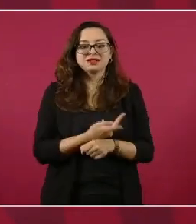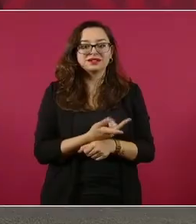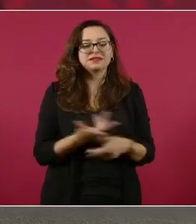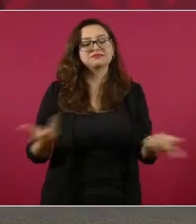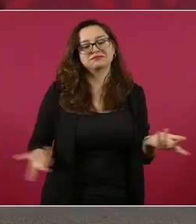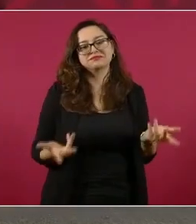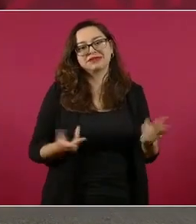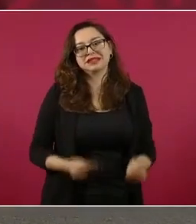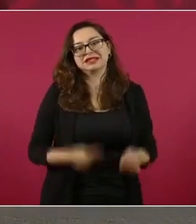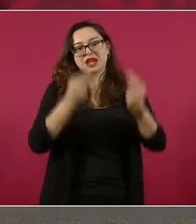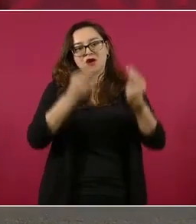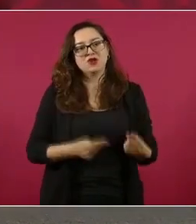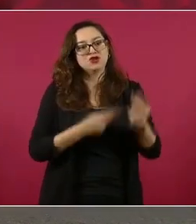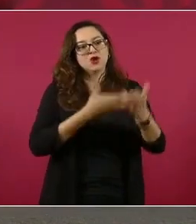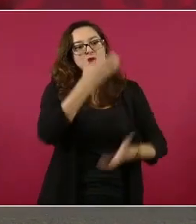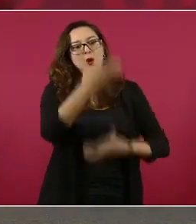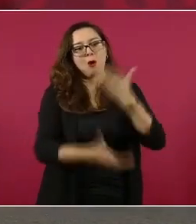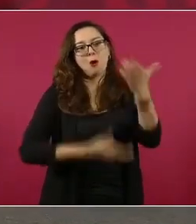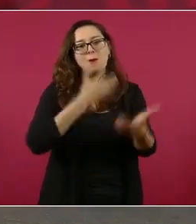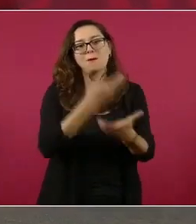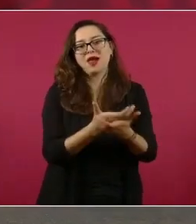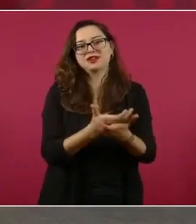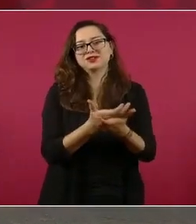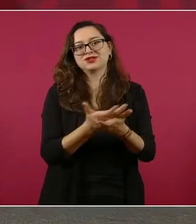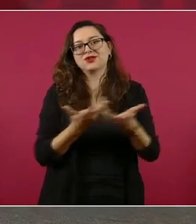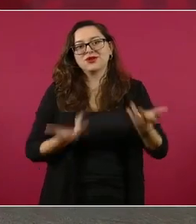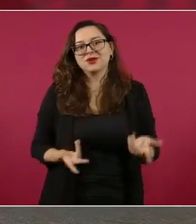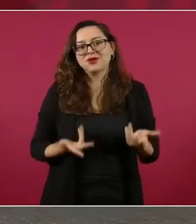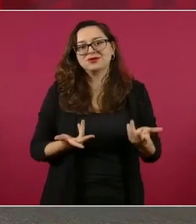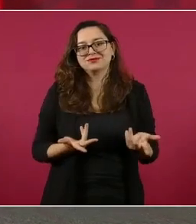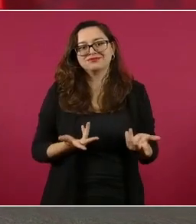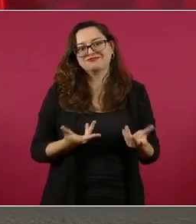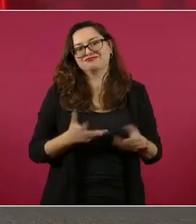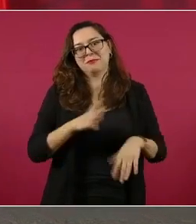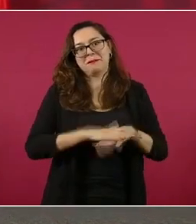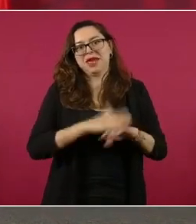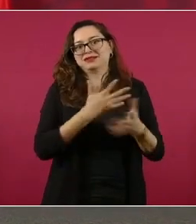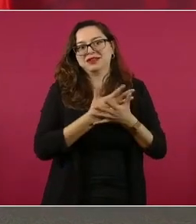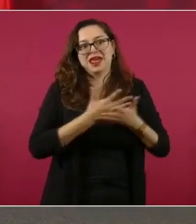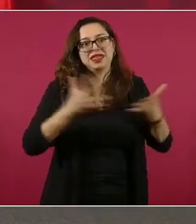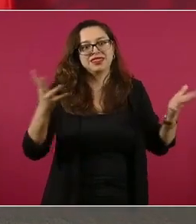más grande del mundo